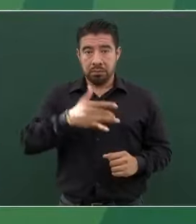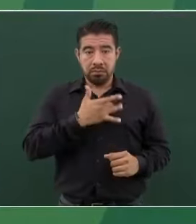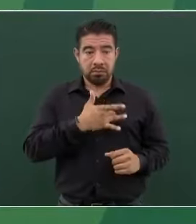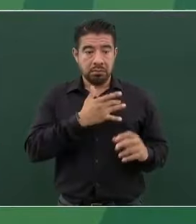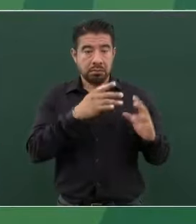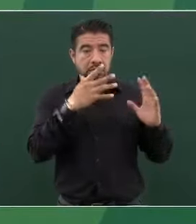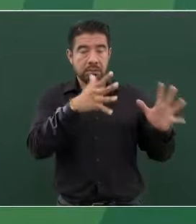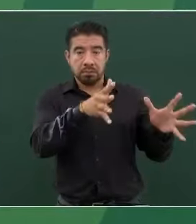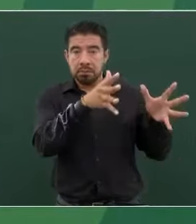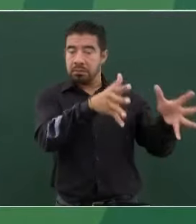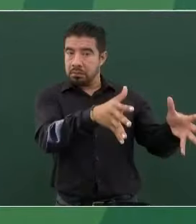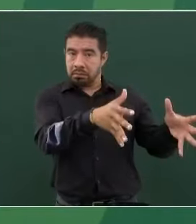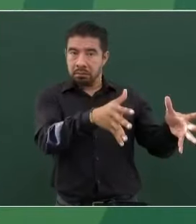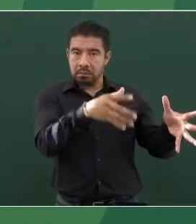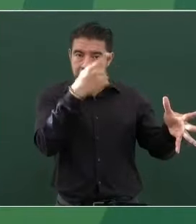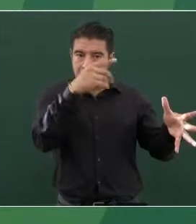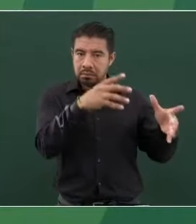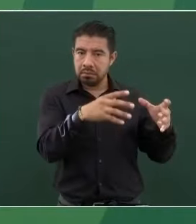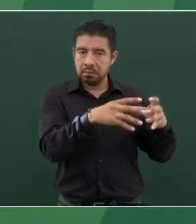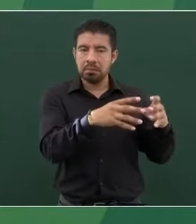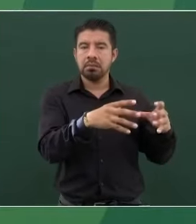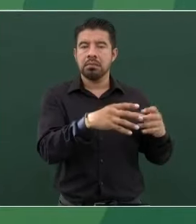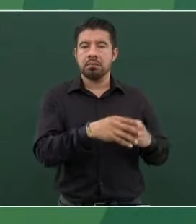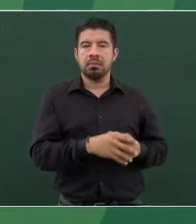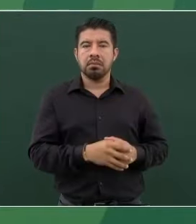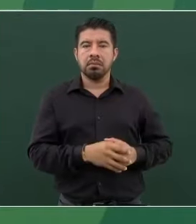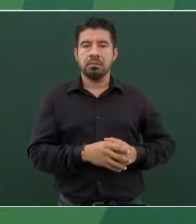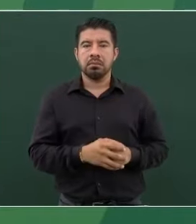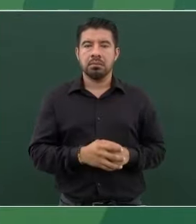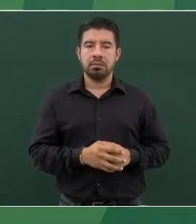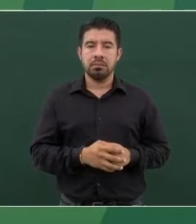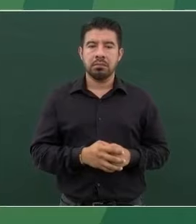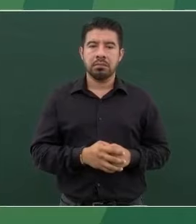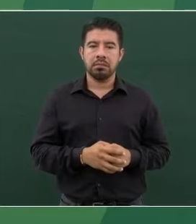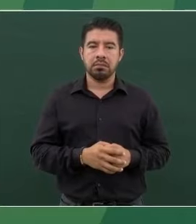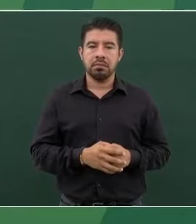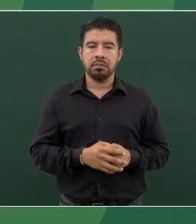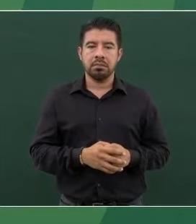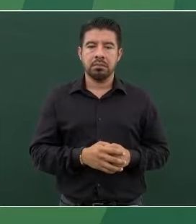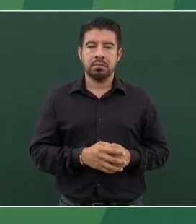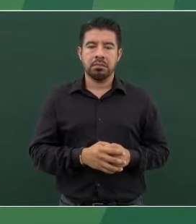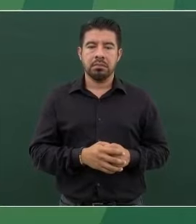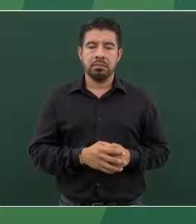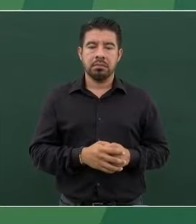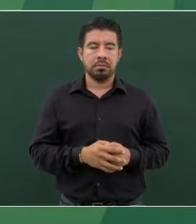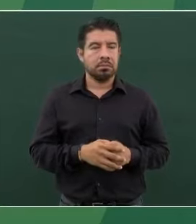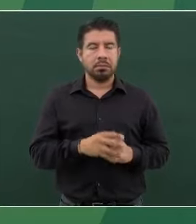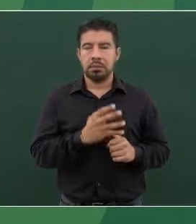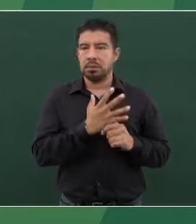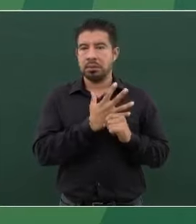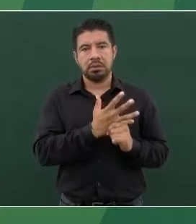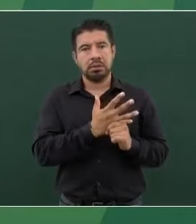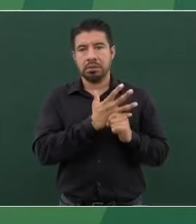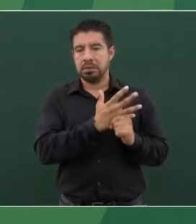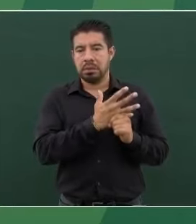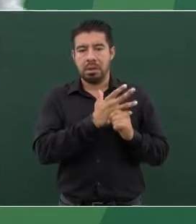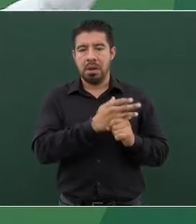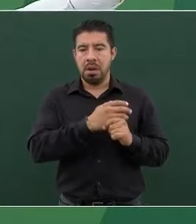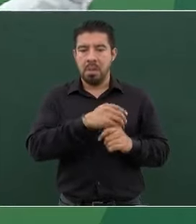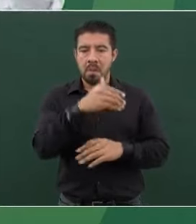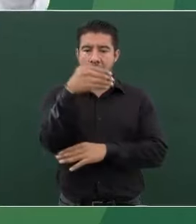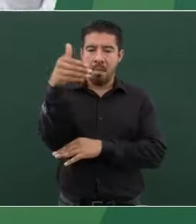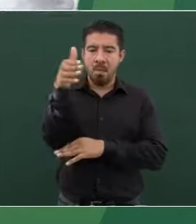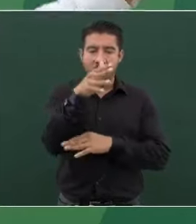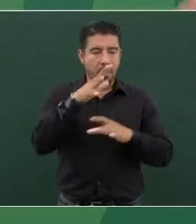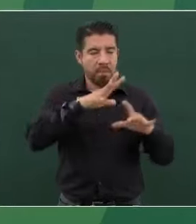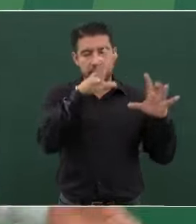están… y dale y dale que les quitamos la bandera. No, no, no,